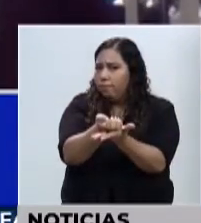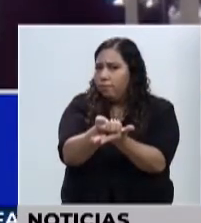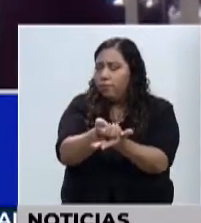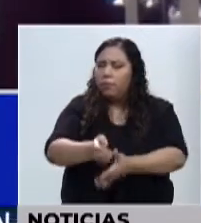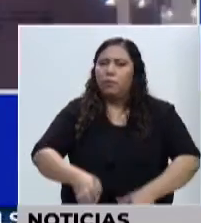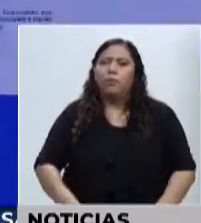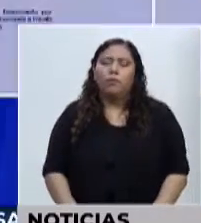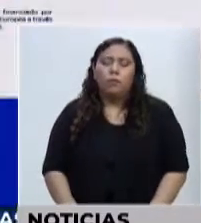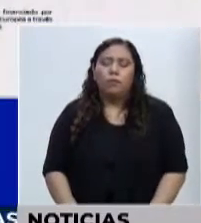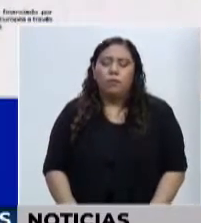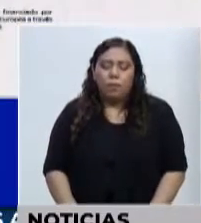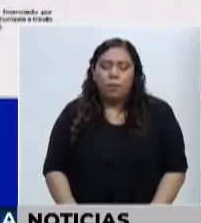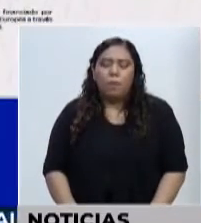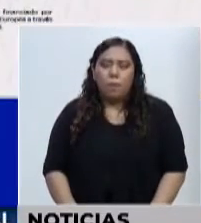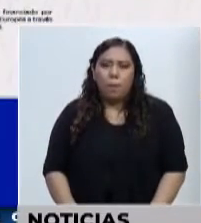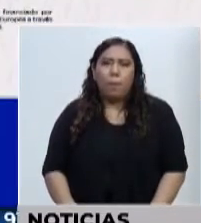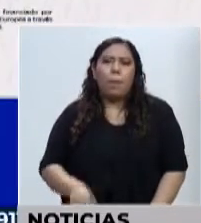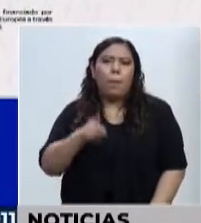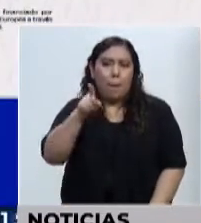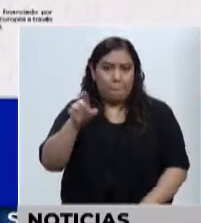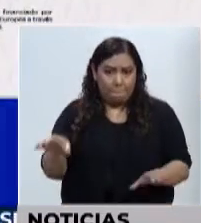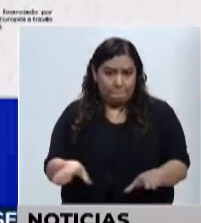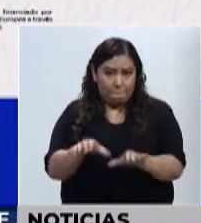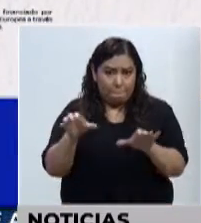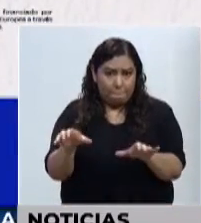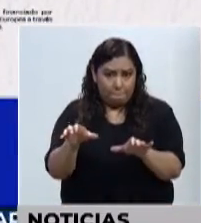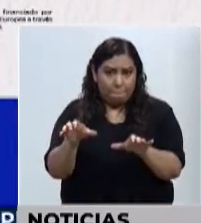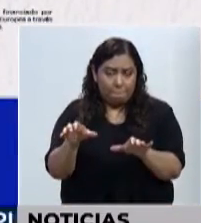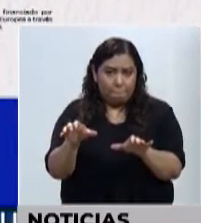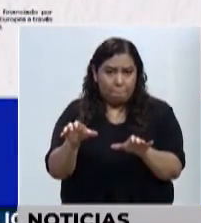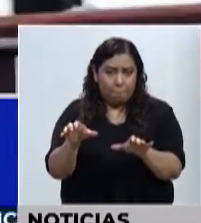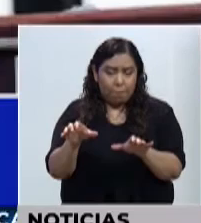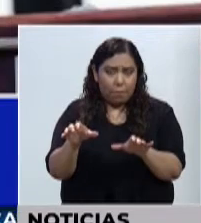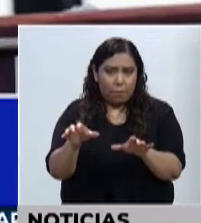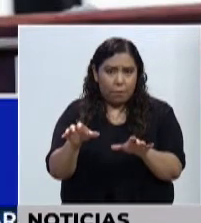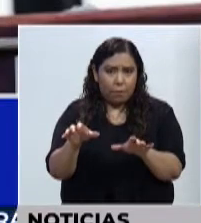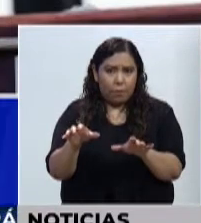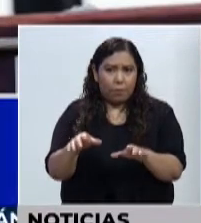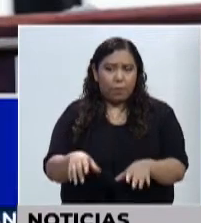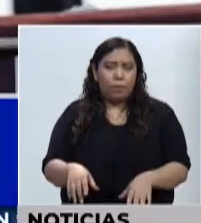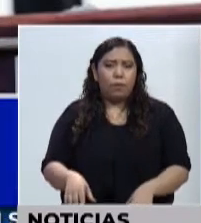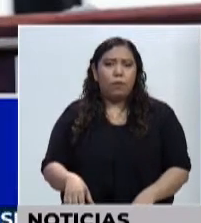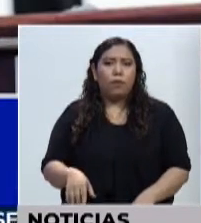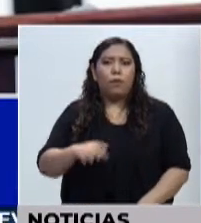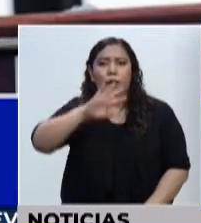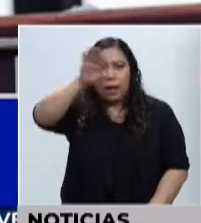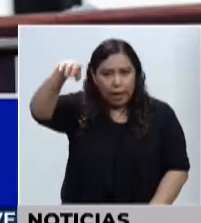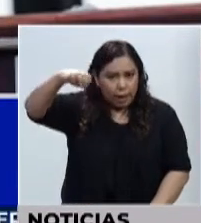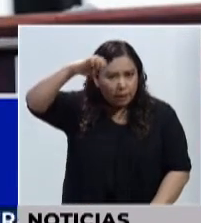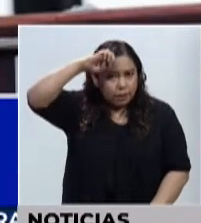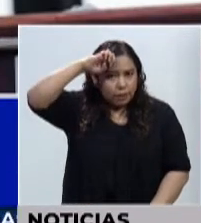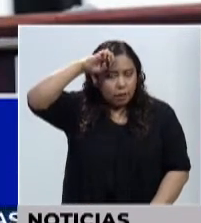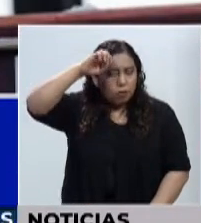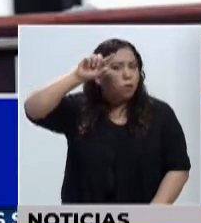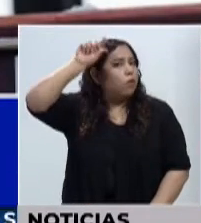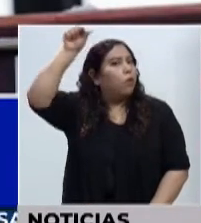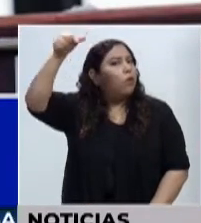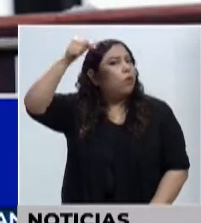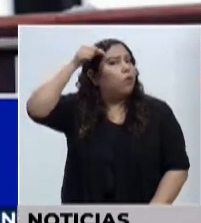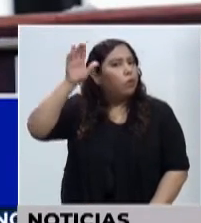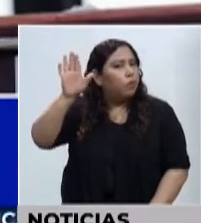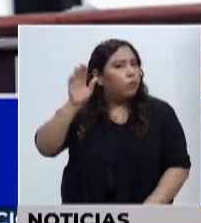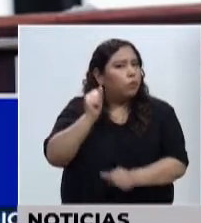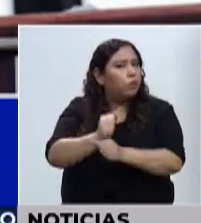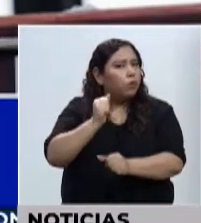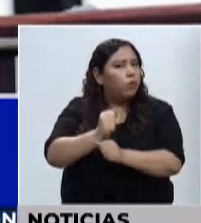básicamente, prácticamente estas acciones vienen a contribuir el buen manejo del Estado, el buen manejo del gobierno, el